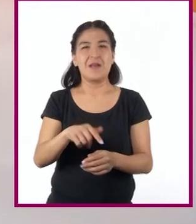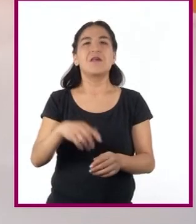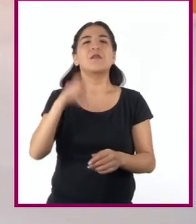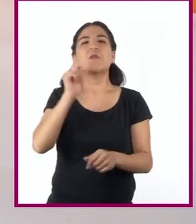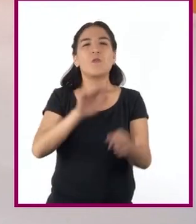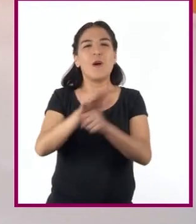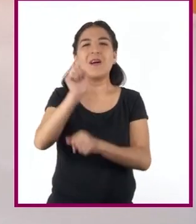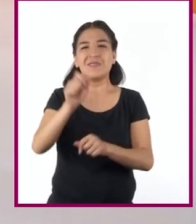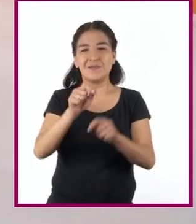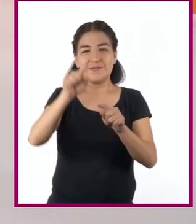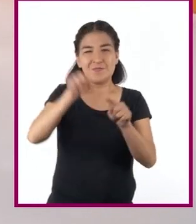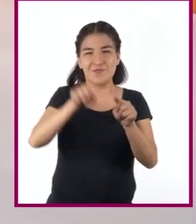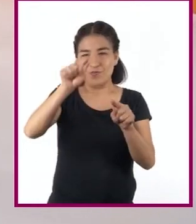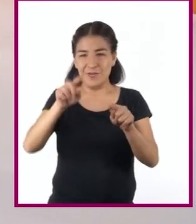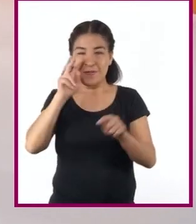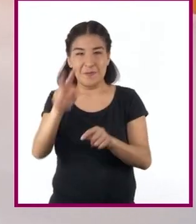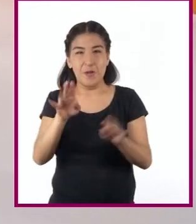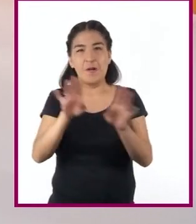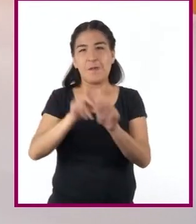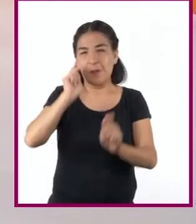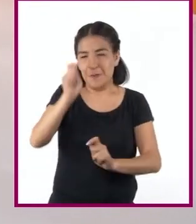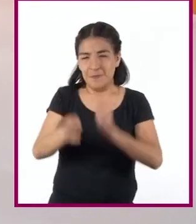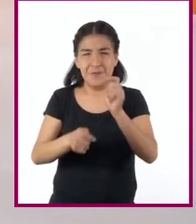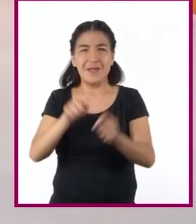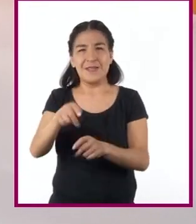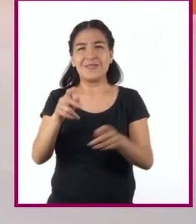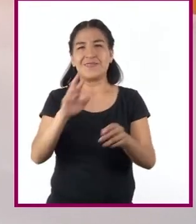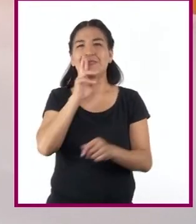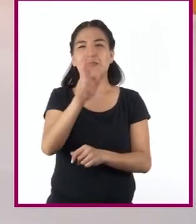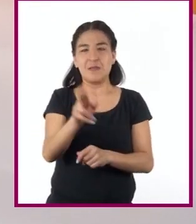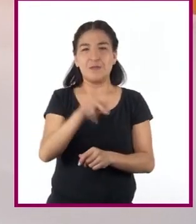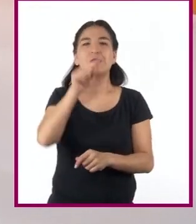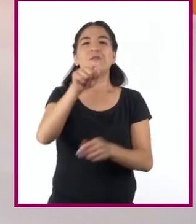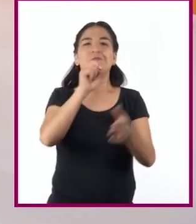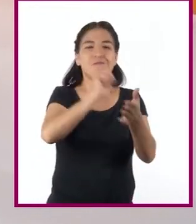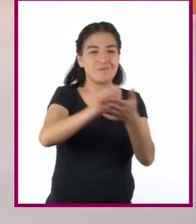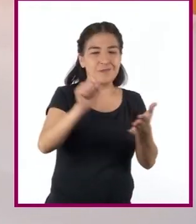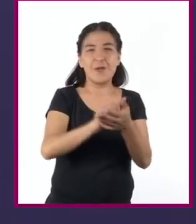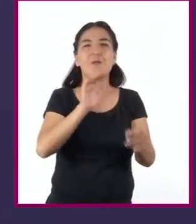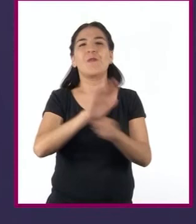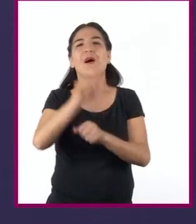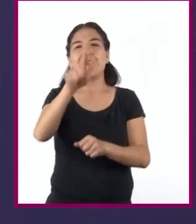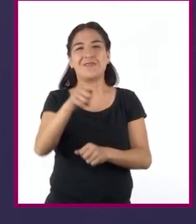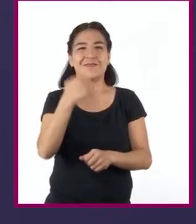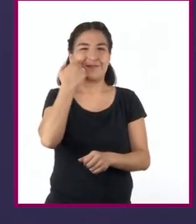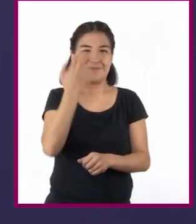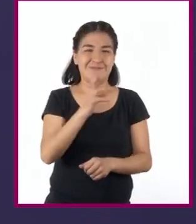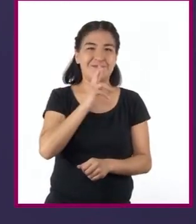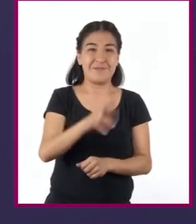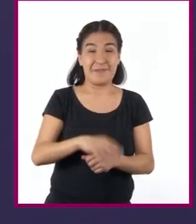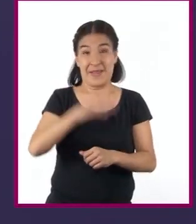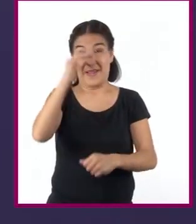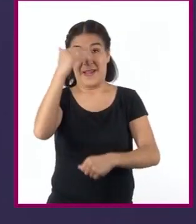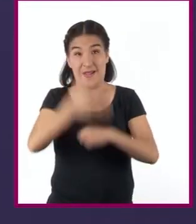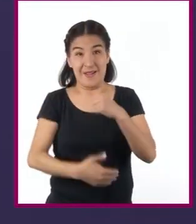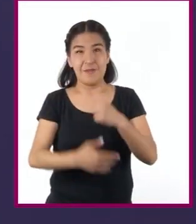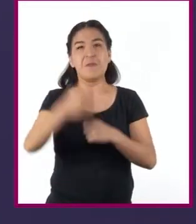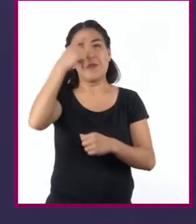gráfico, interpreten los resultados y redacten su interpretación. Para finalizar,